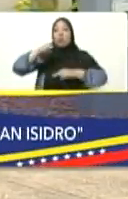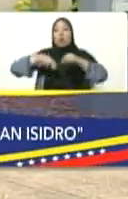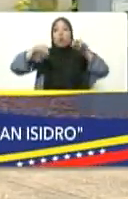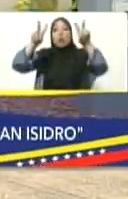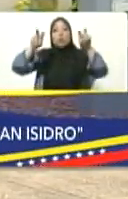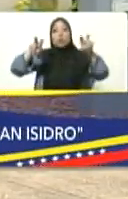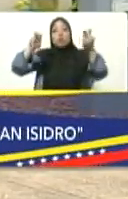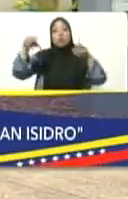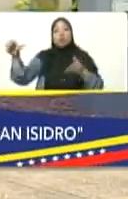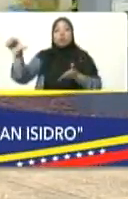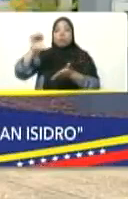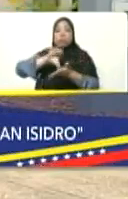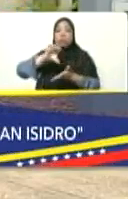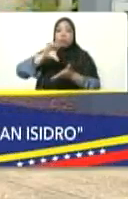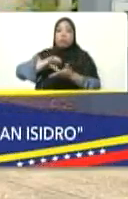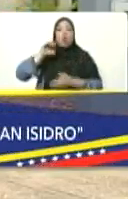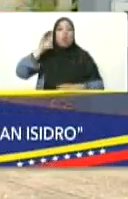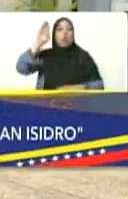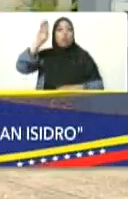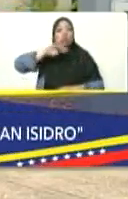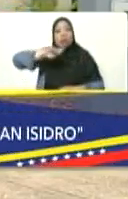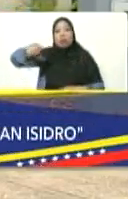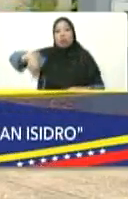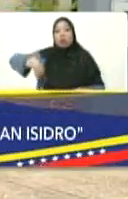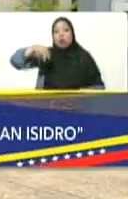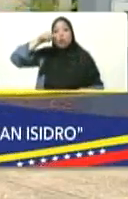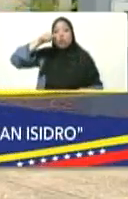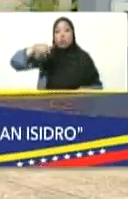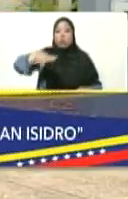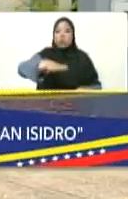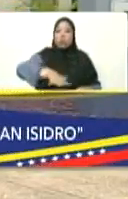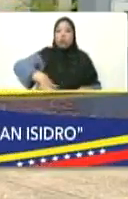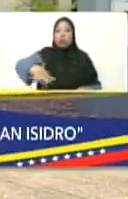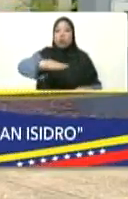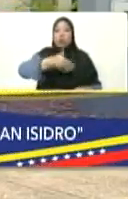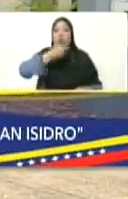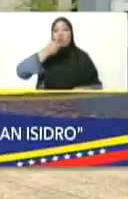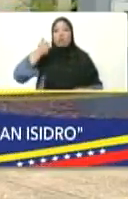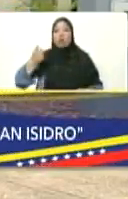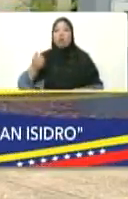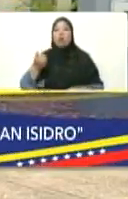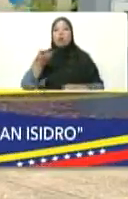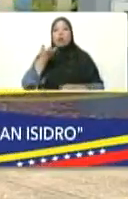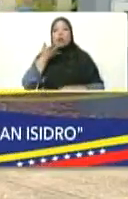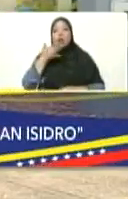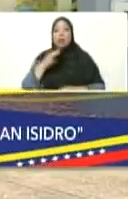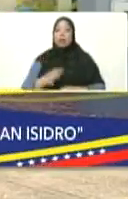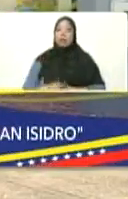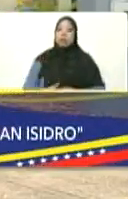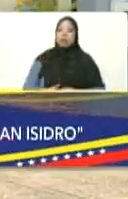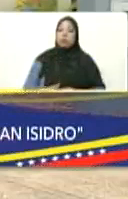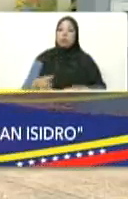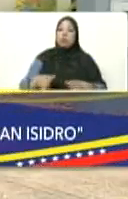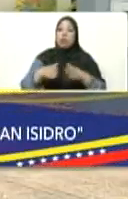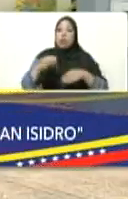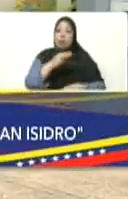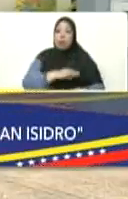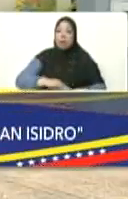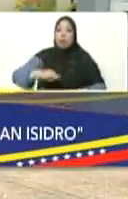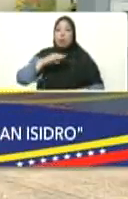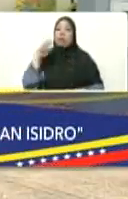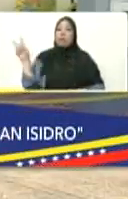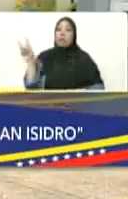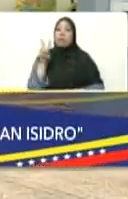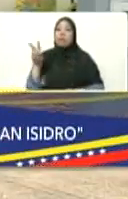para el presente, para el futuro de nuestro pueblo, y por eso un mejor ejemplo de ello es que la gran misión vivienda